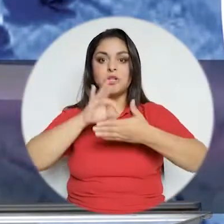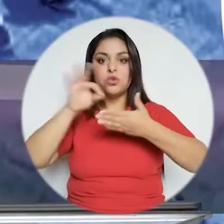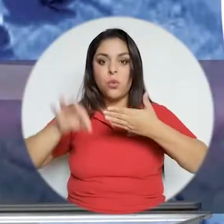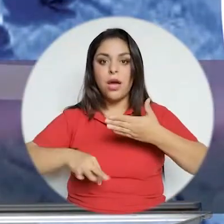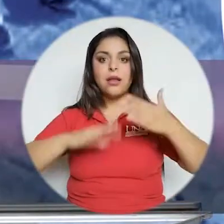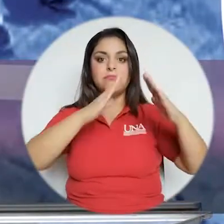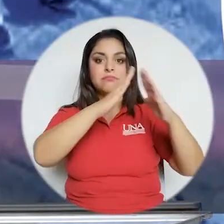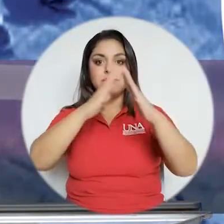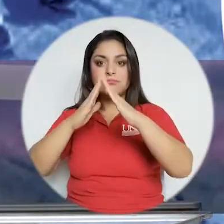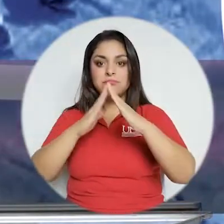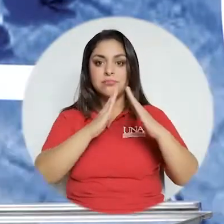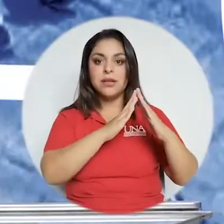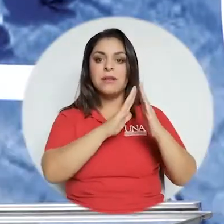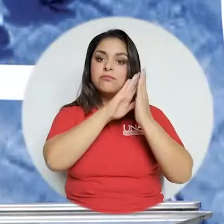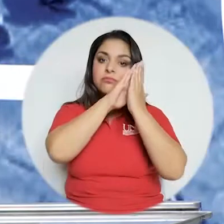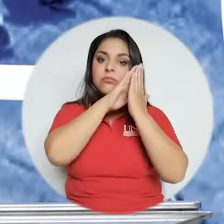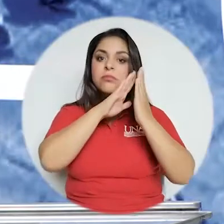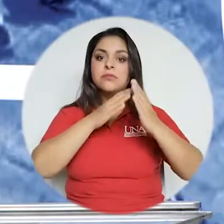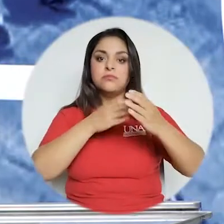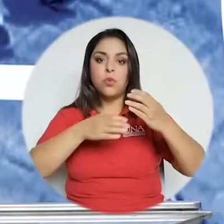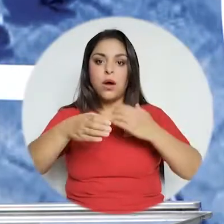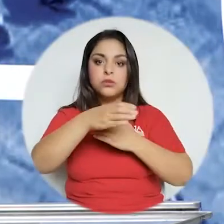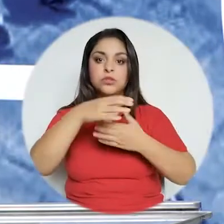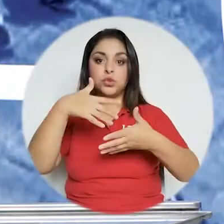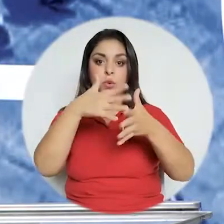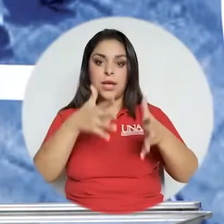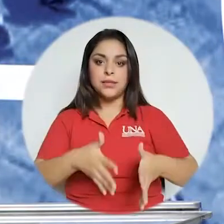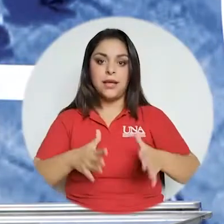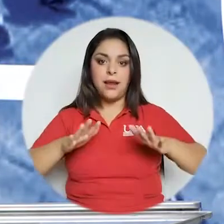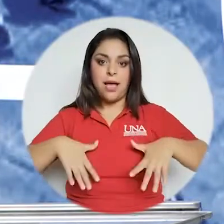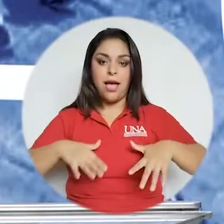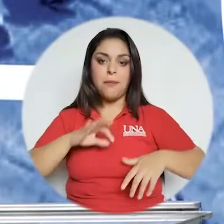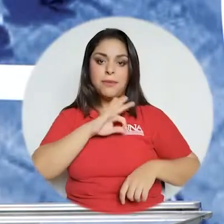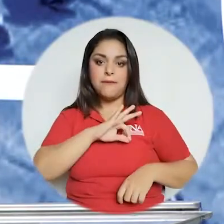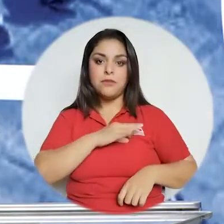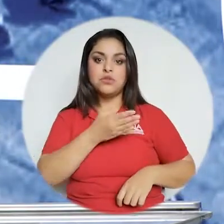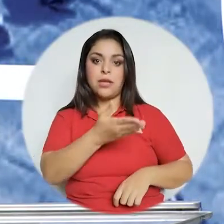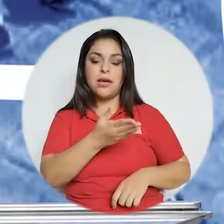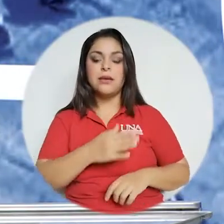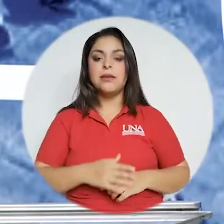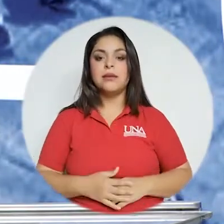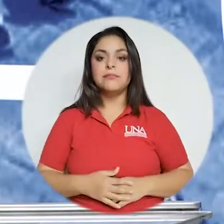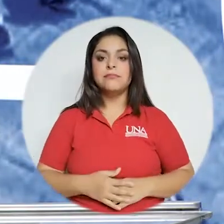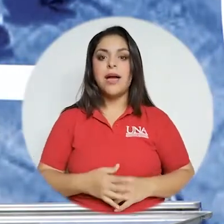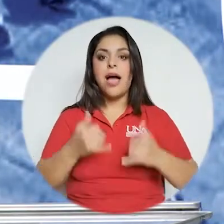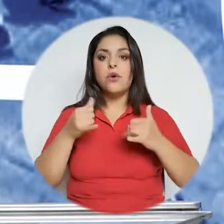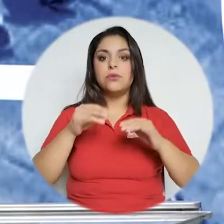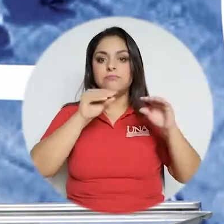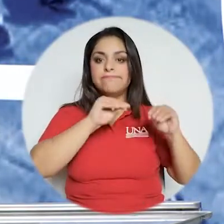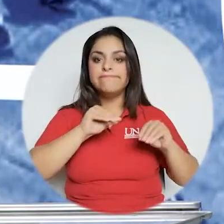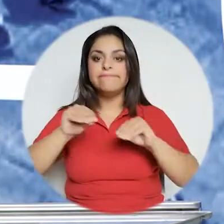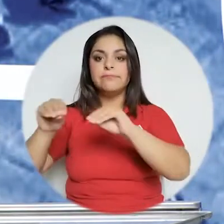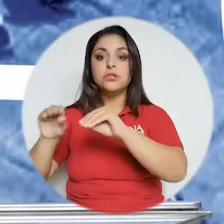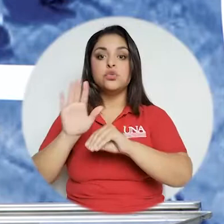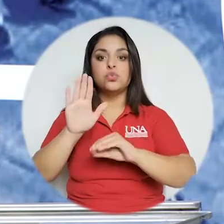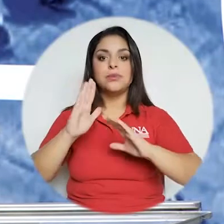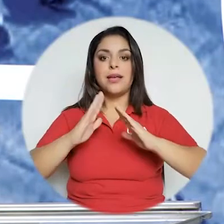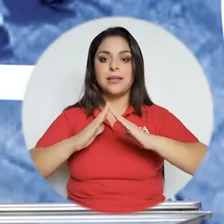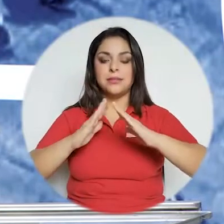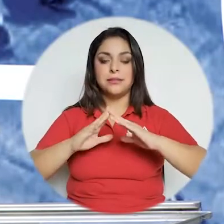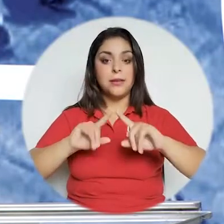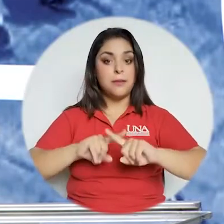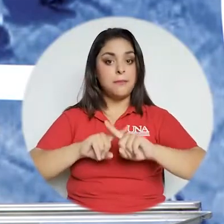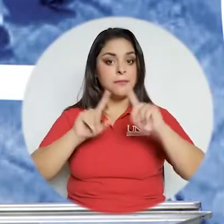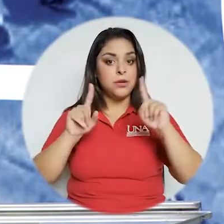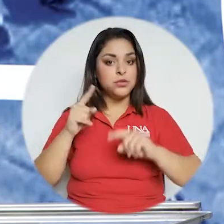campos universitarios en las residencias recibiendo los servicios de las comunidades estudiantiles sino que estaban en